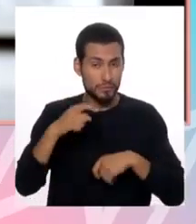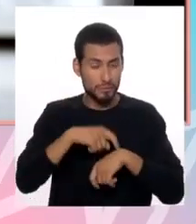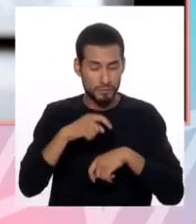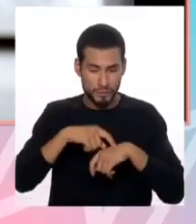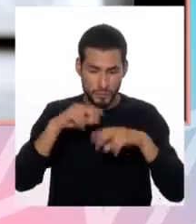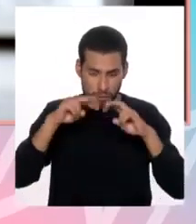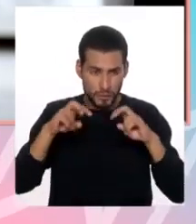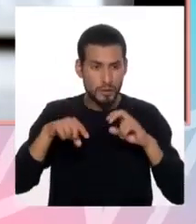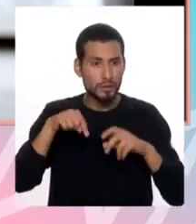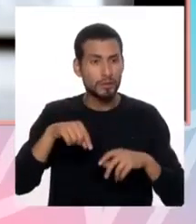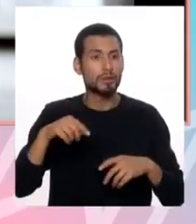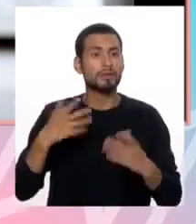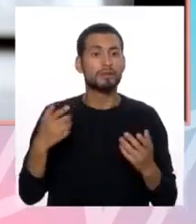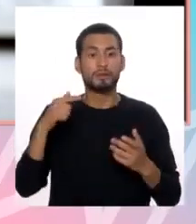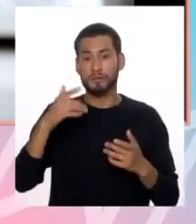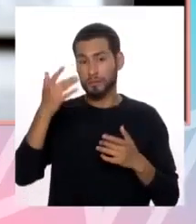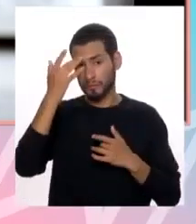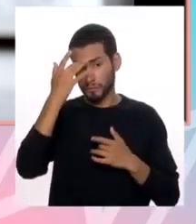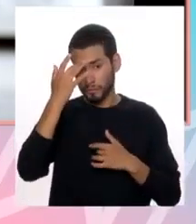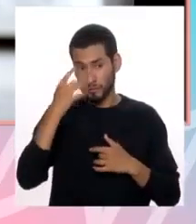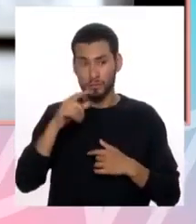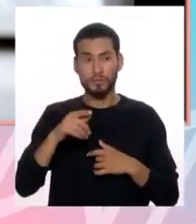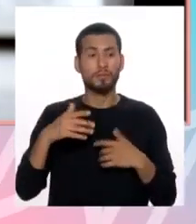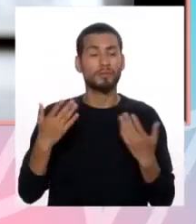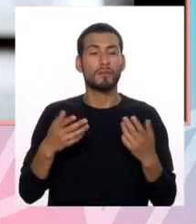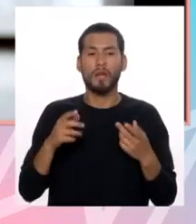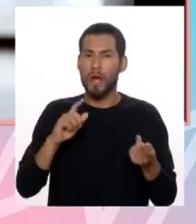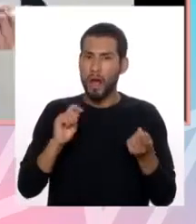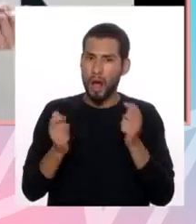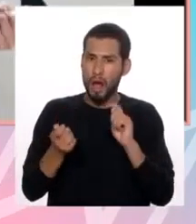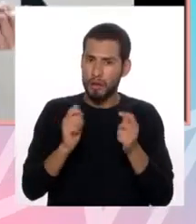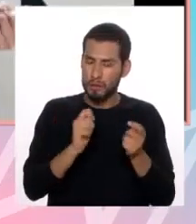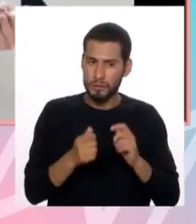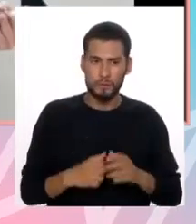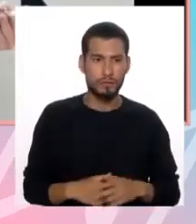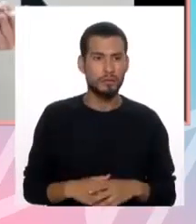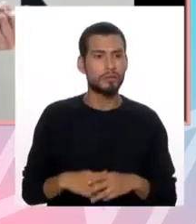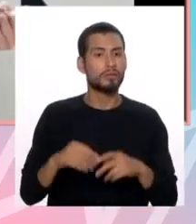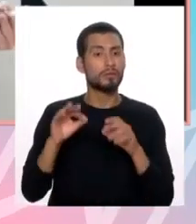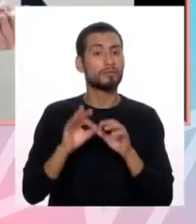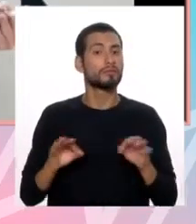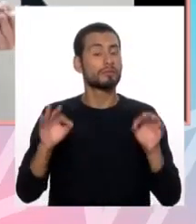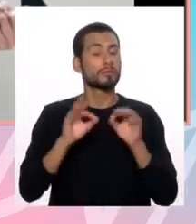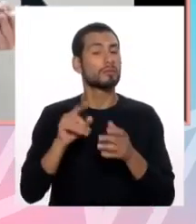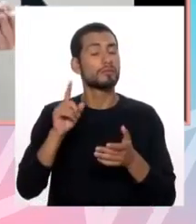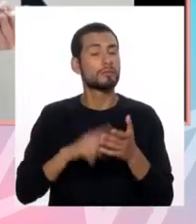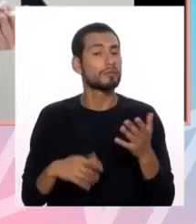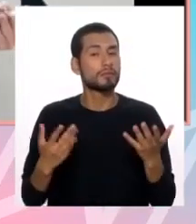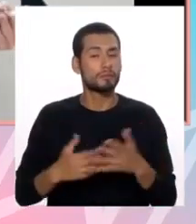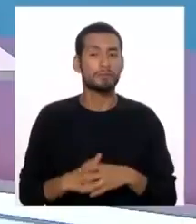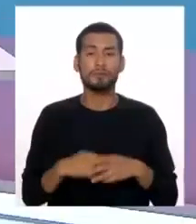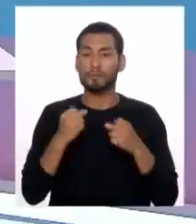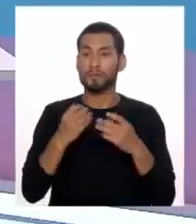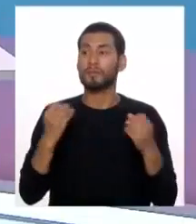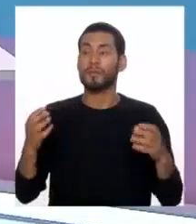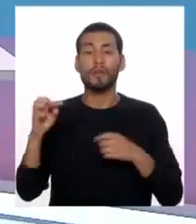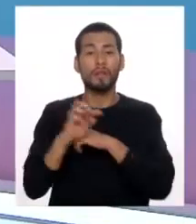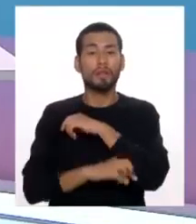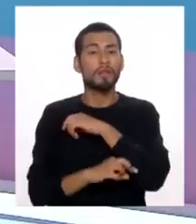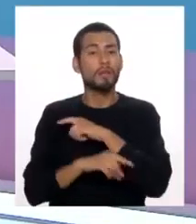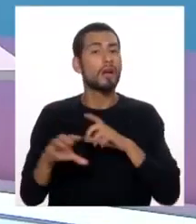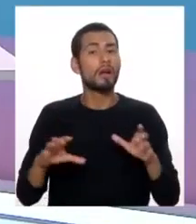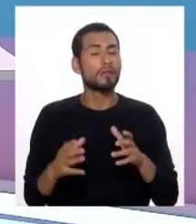tiempo, también estas patologías han ido variando. Punto importante, ¿qué es lo que están haciendo muchos países?